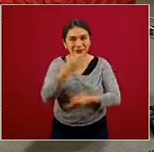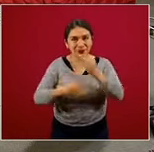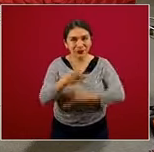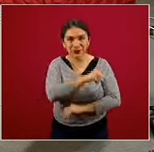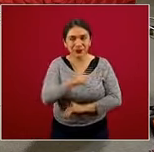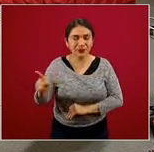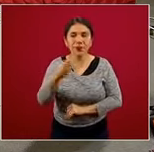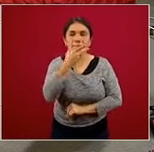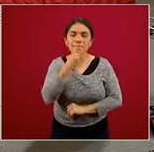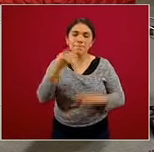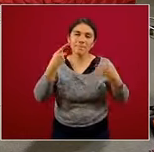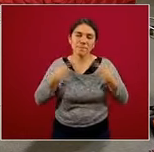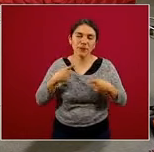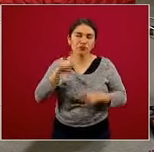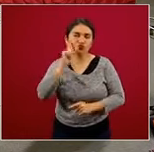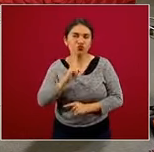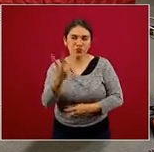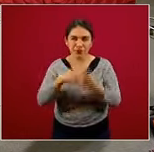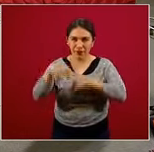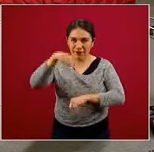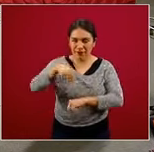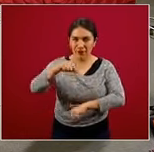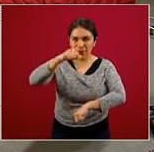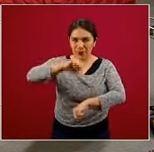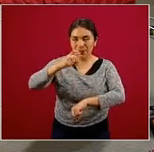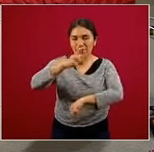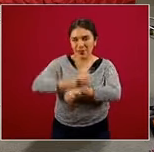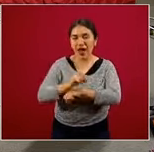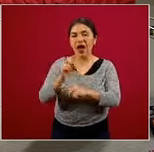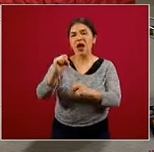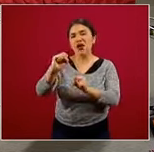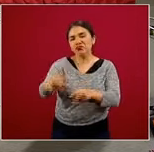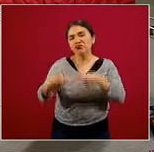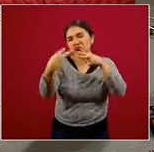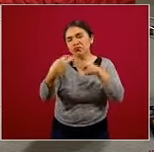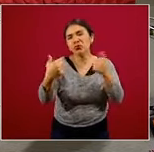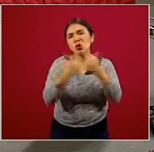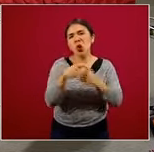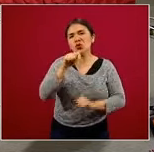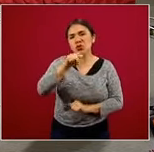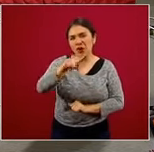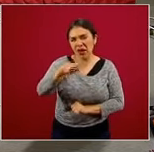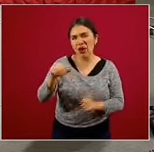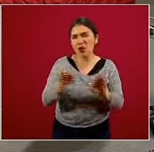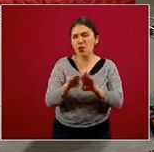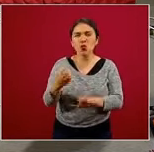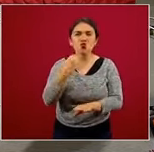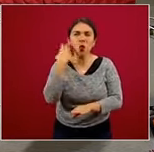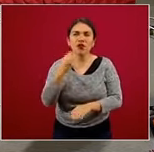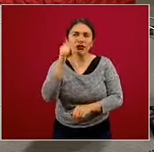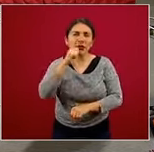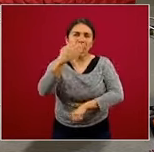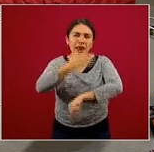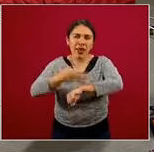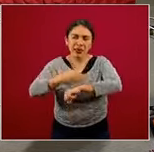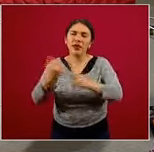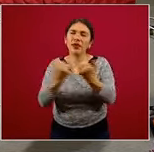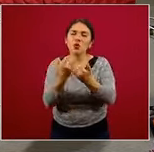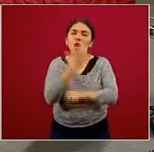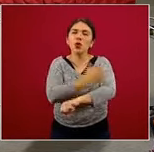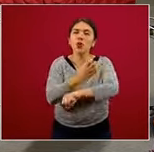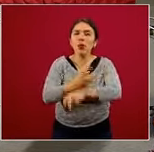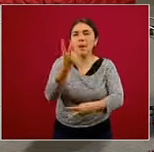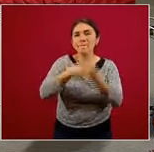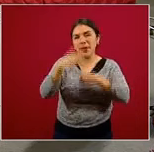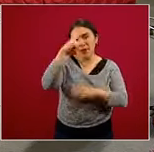a todas y todos los que sintonizan esta conferencia vespertina, así como a la prensa que se